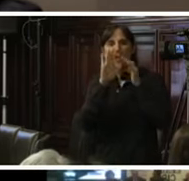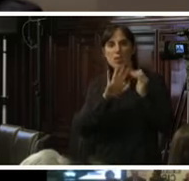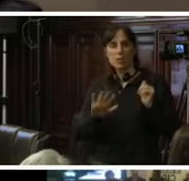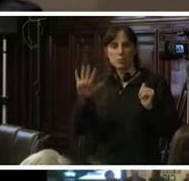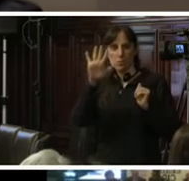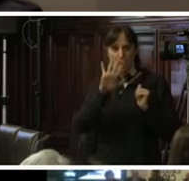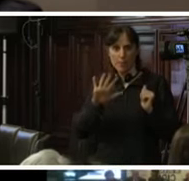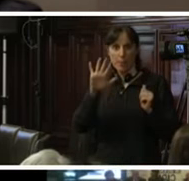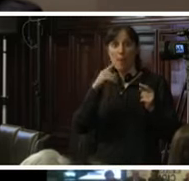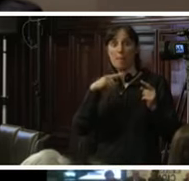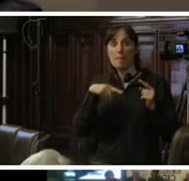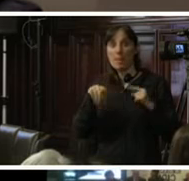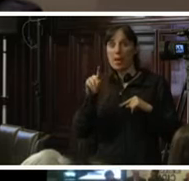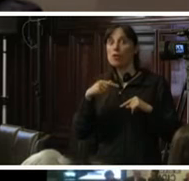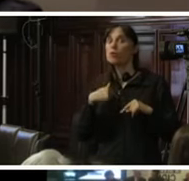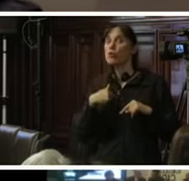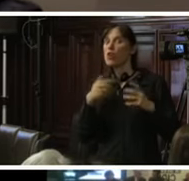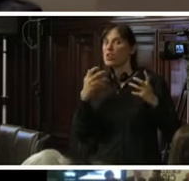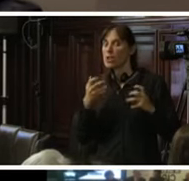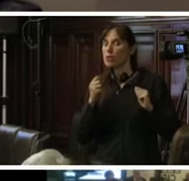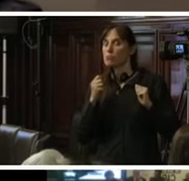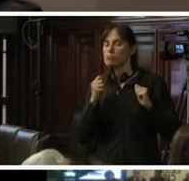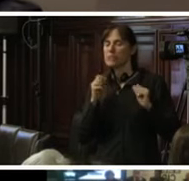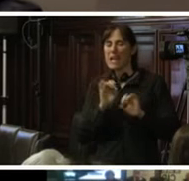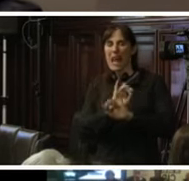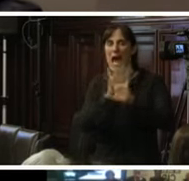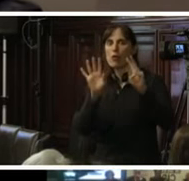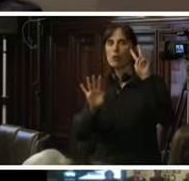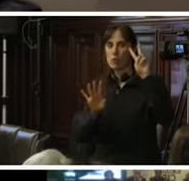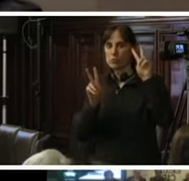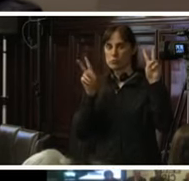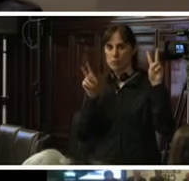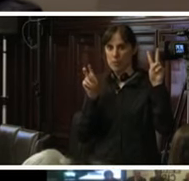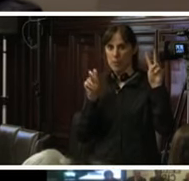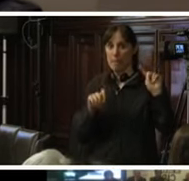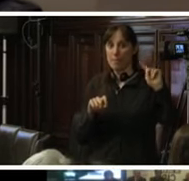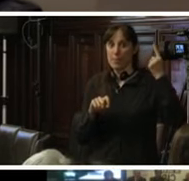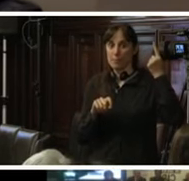embargo, deseo precisar dos aspectos. Primero,